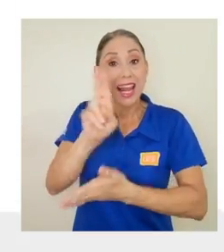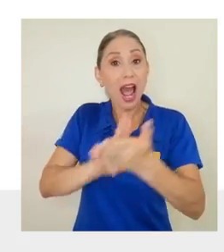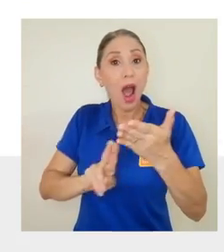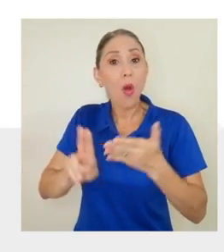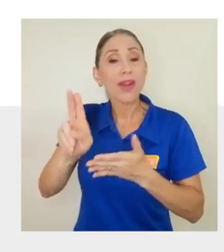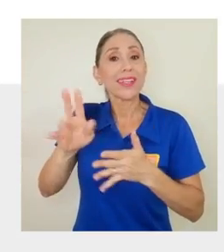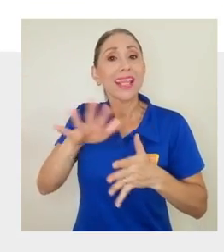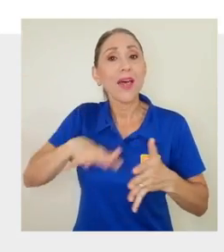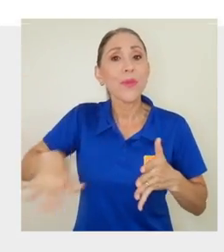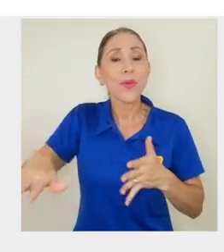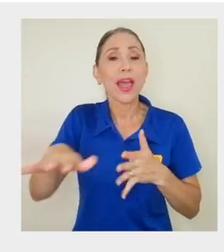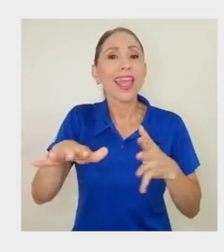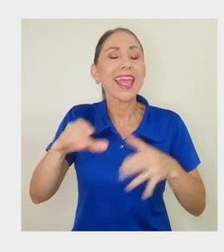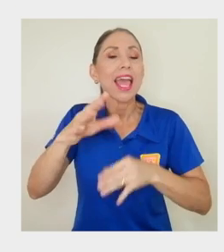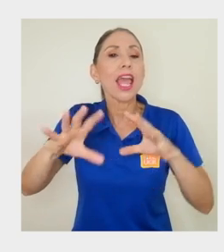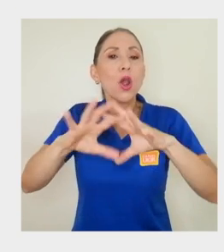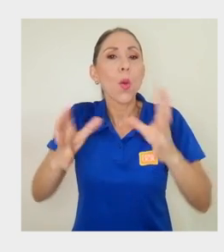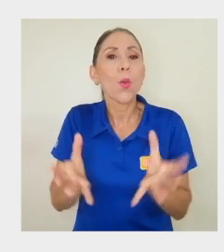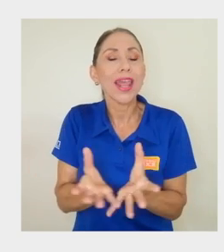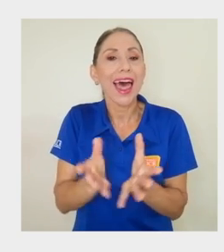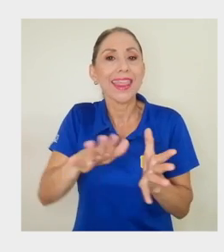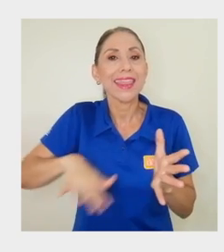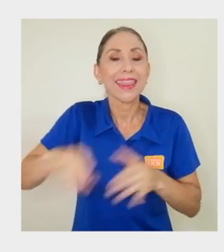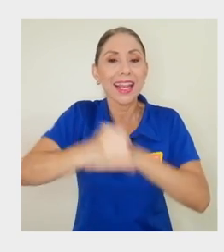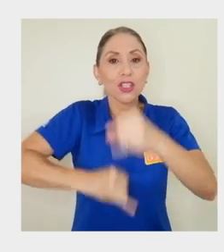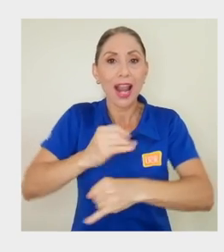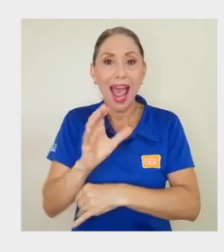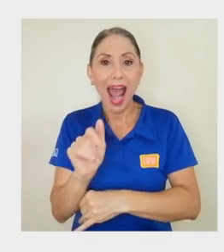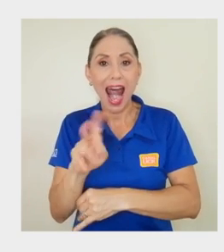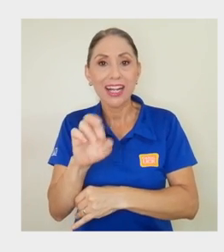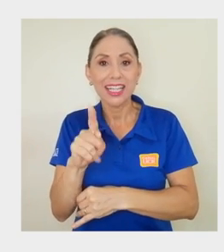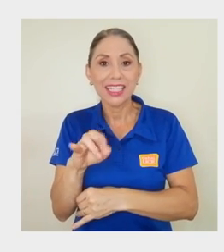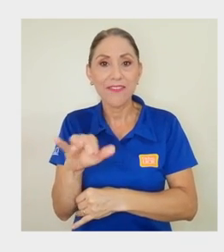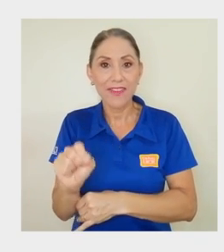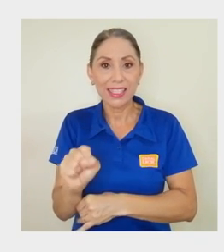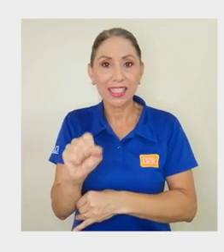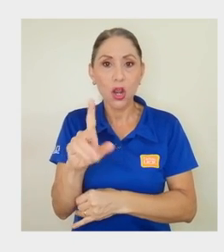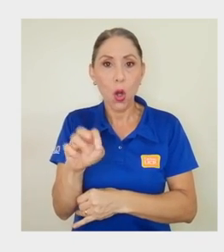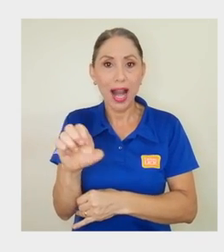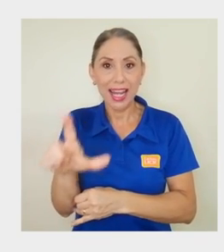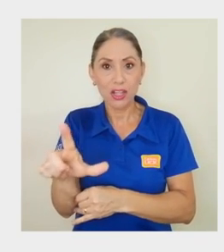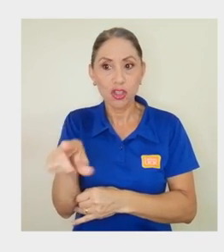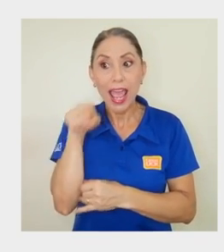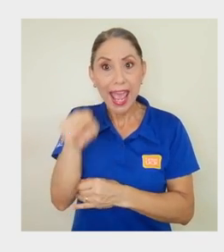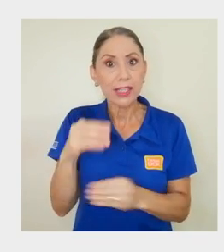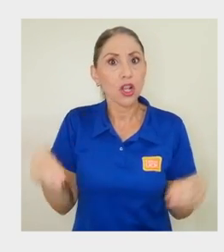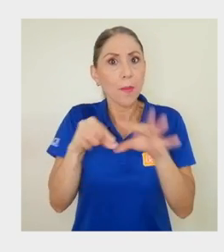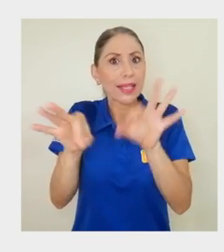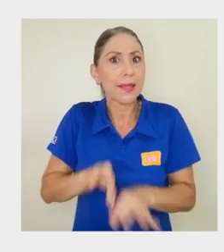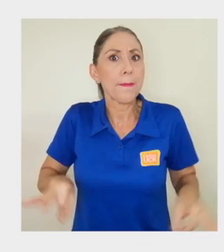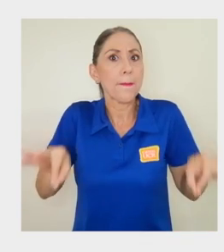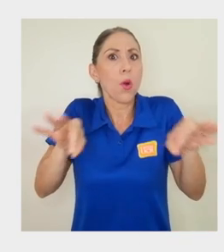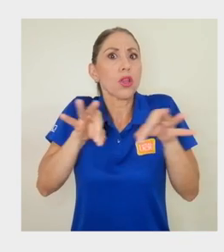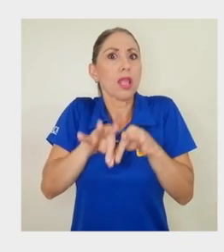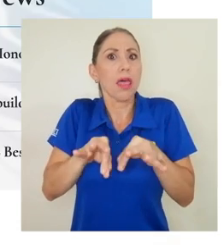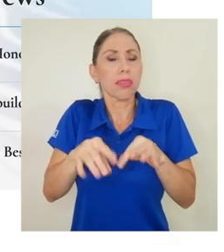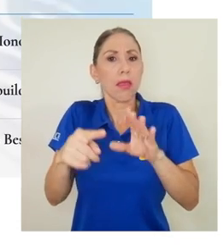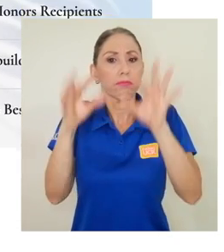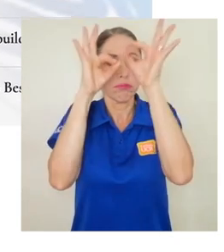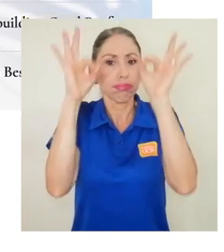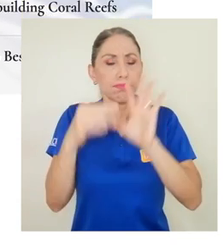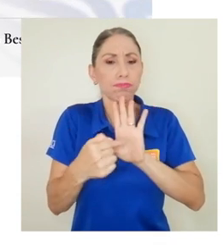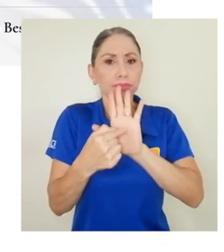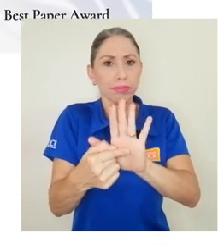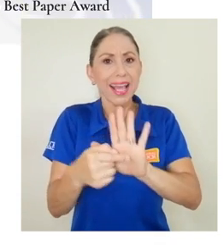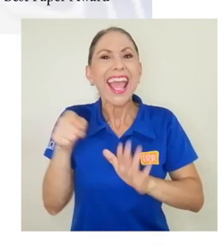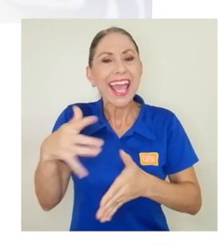Recifes Coralinos. Esta organización es la entidad de carácter científico más importante a nivel mundial en este ámbito y